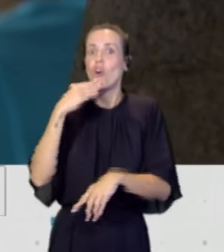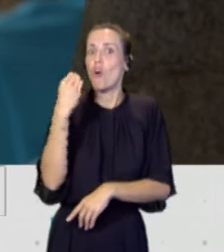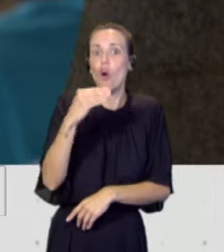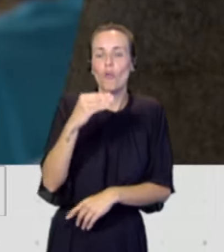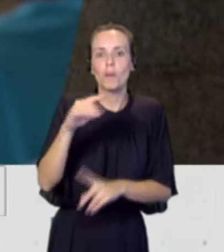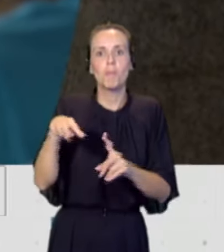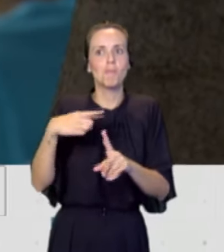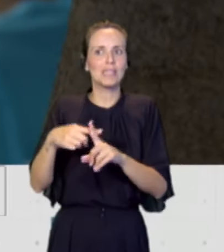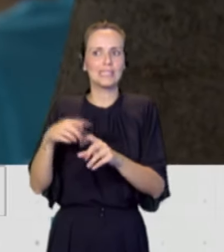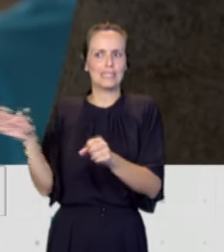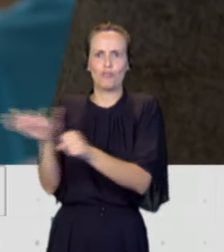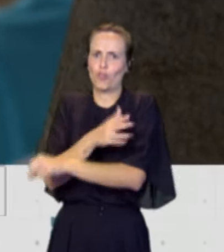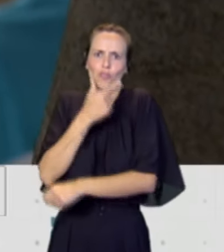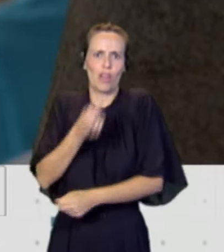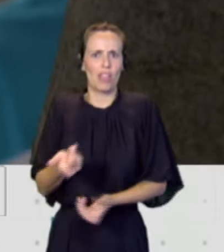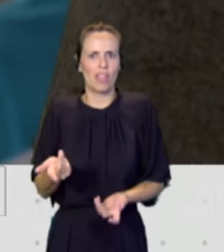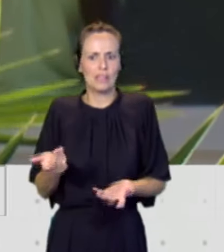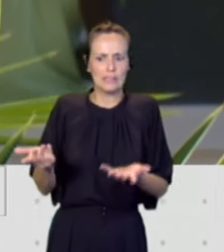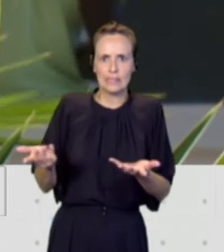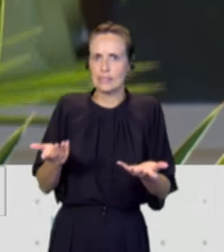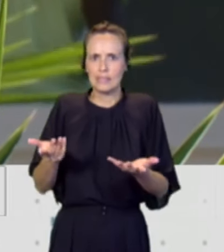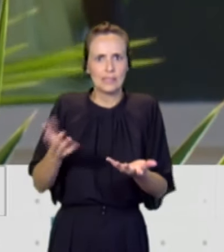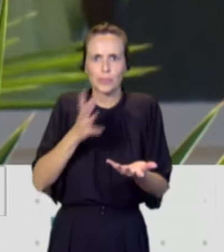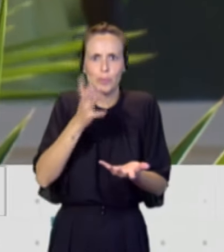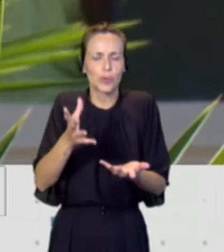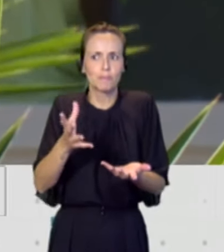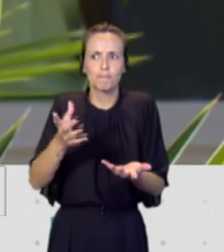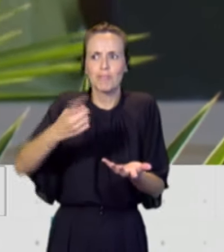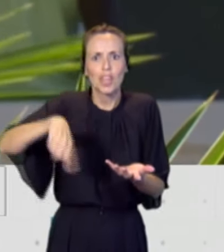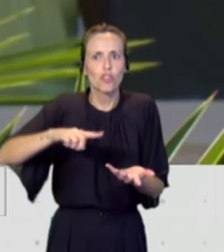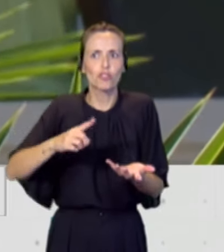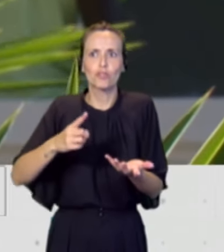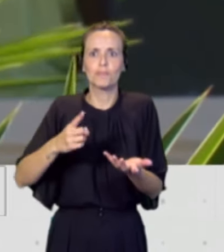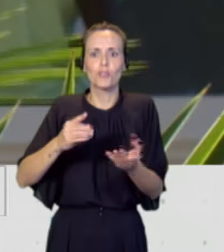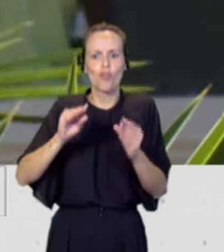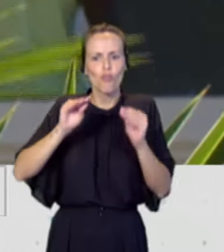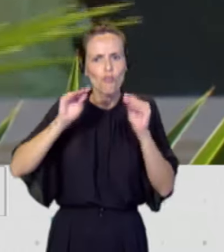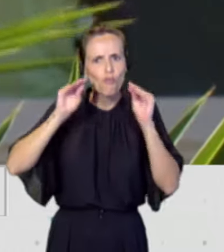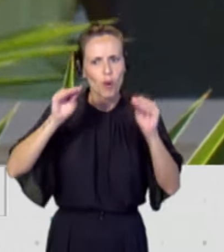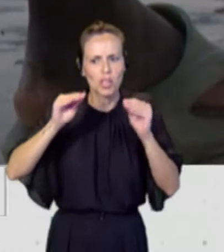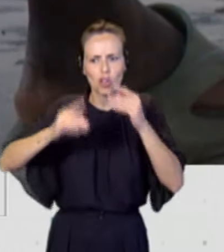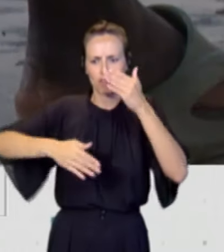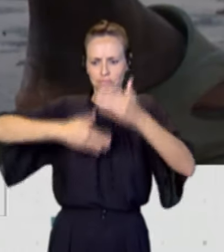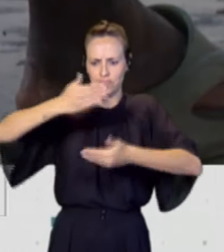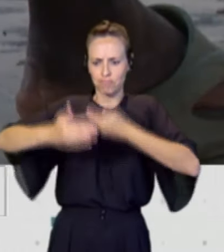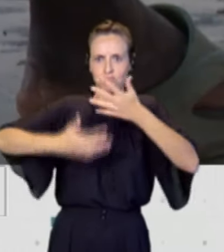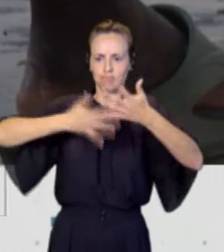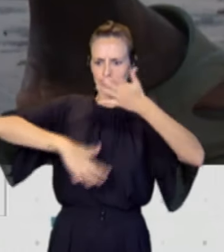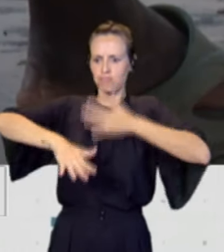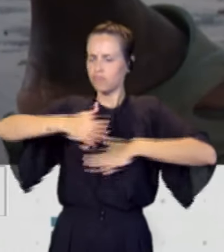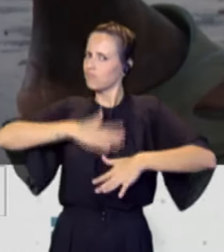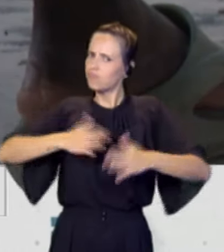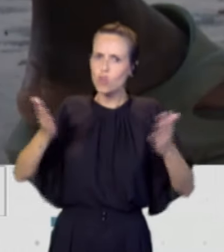no entienden o no han podido tener acceso a una formación progresiva, a una experiencia